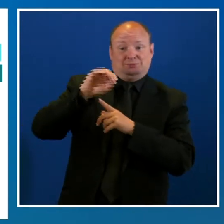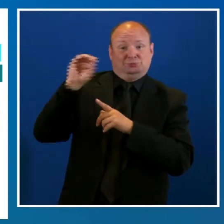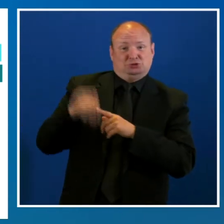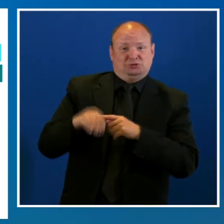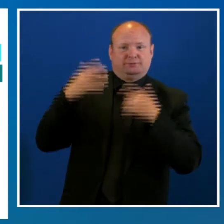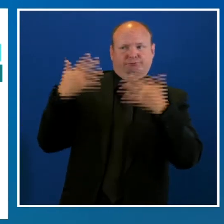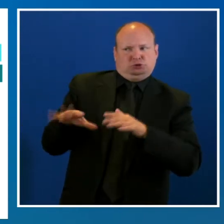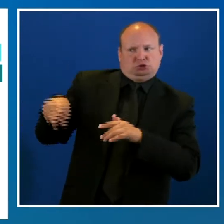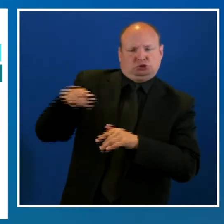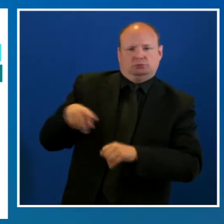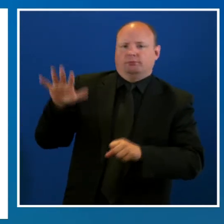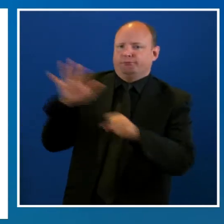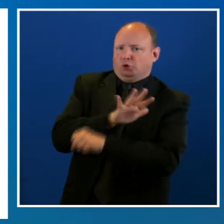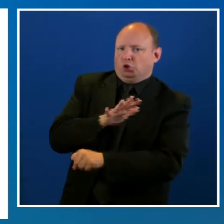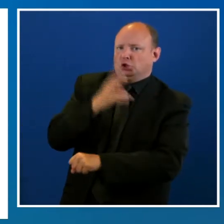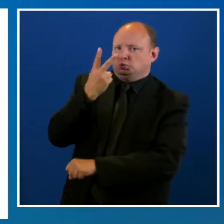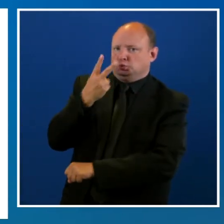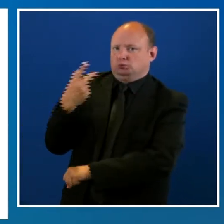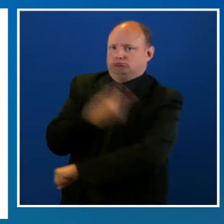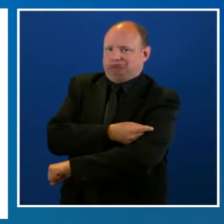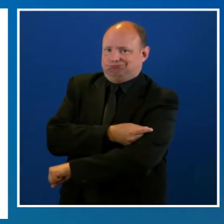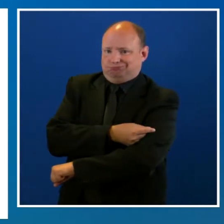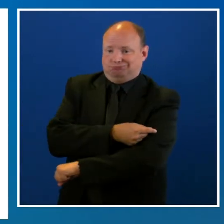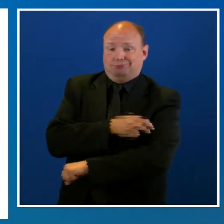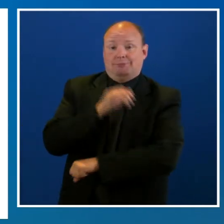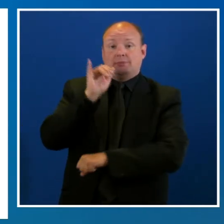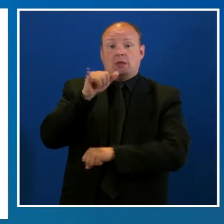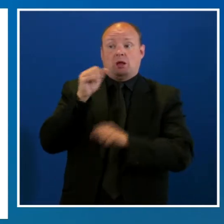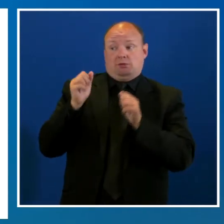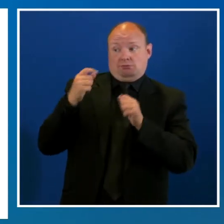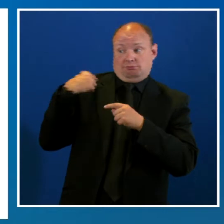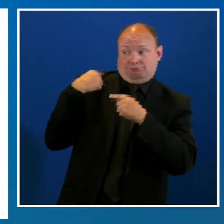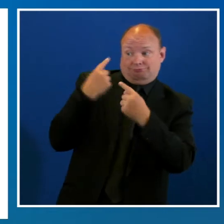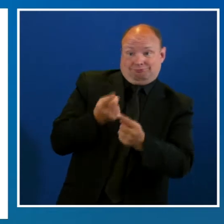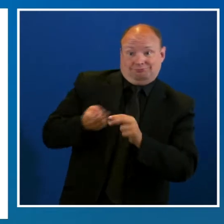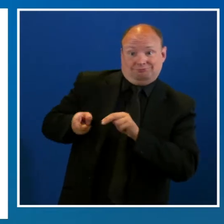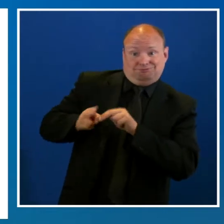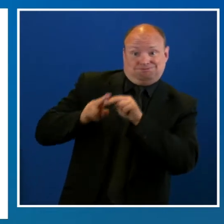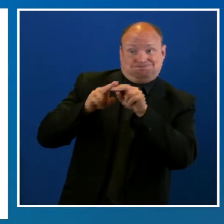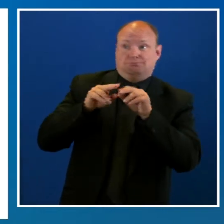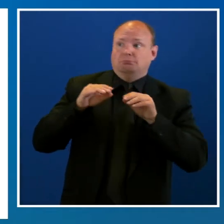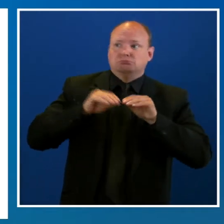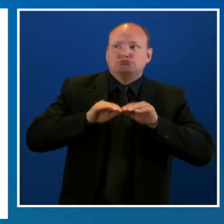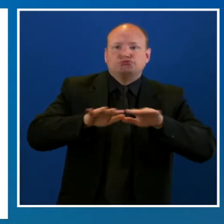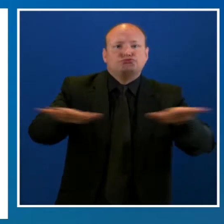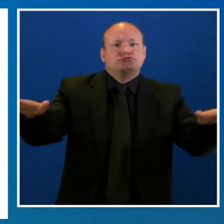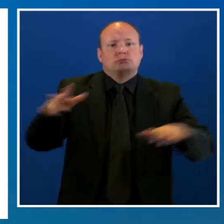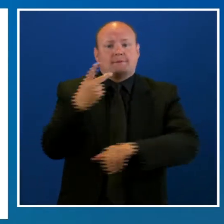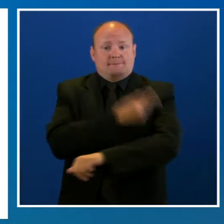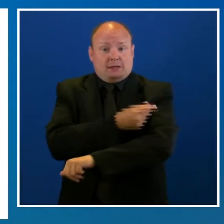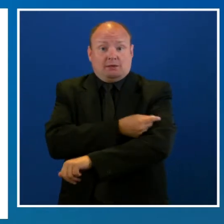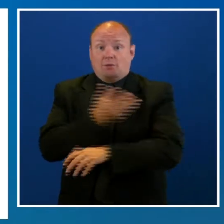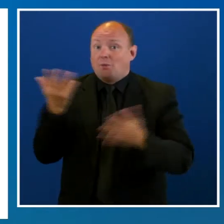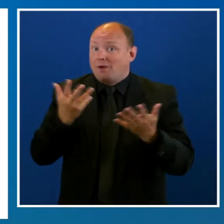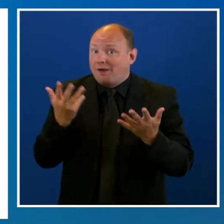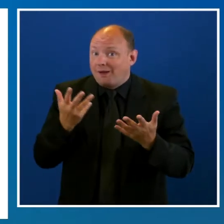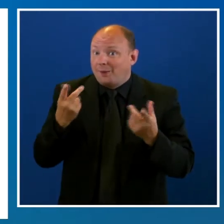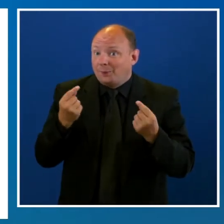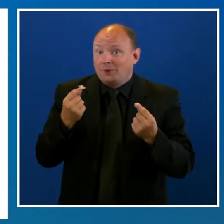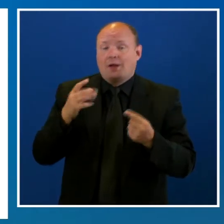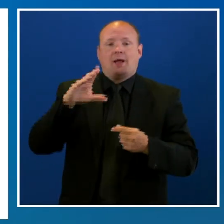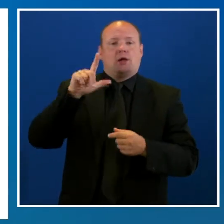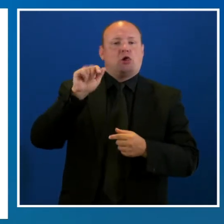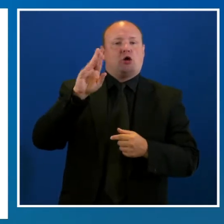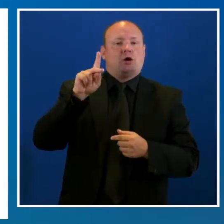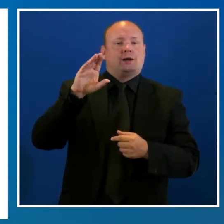Con nuestros continuos aumentos en las vacunas, estamos encantados de informar que las tasas de casos del condado de Clark